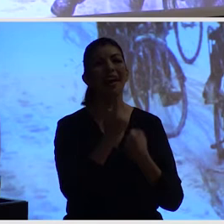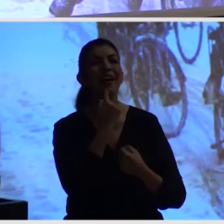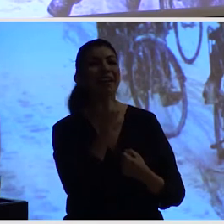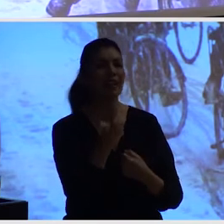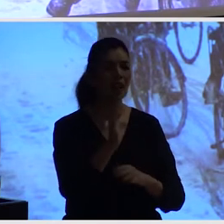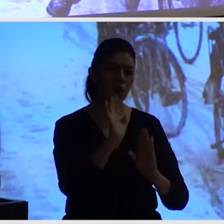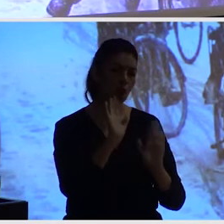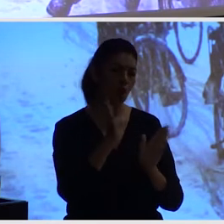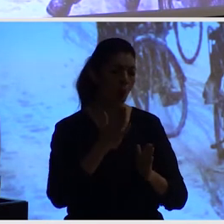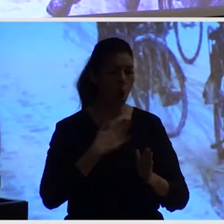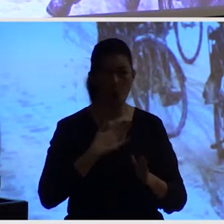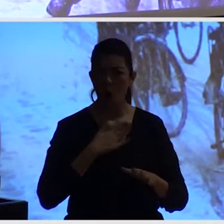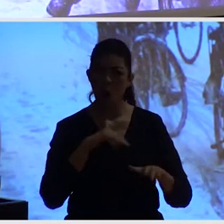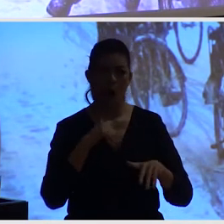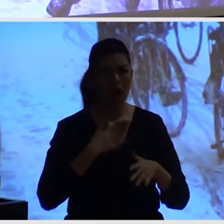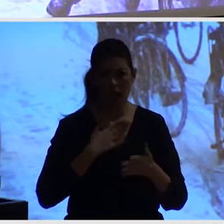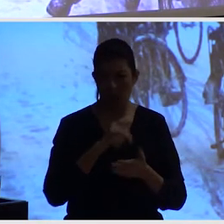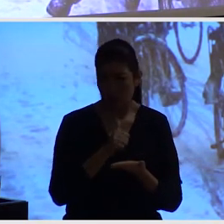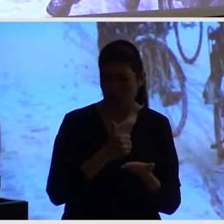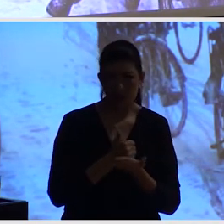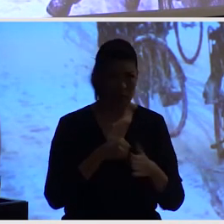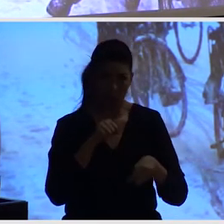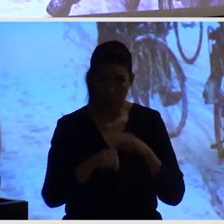ir en bici porque el clima no es bueno. Se le enseñan estas.